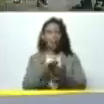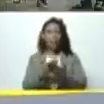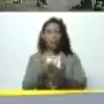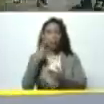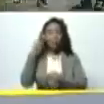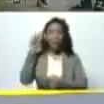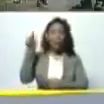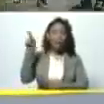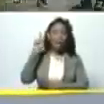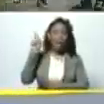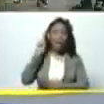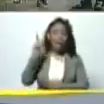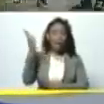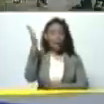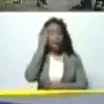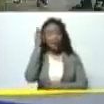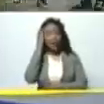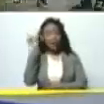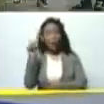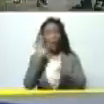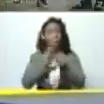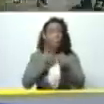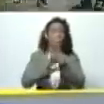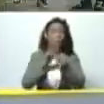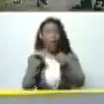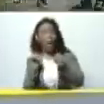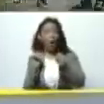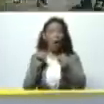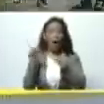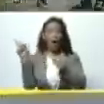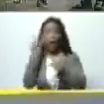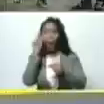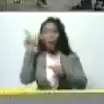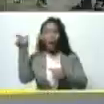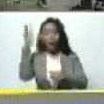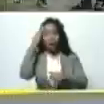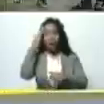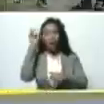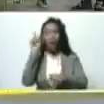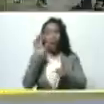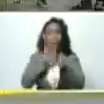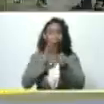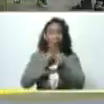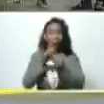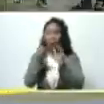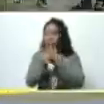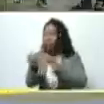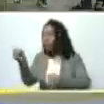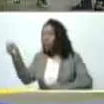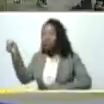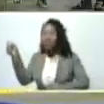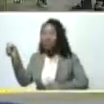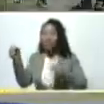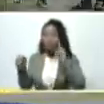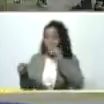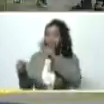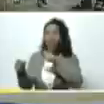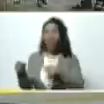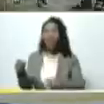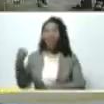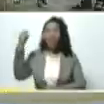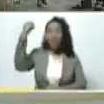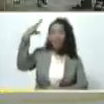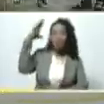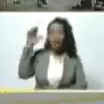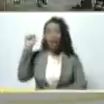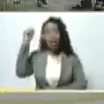escalona un micrófono para escalona vale un micrófono pásale ahí como es de sol a sol